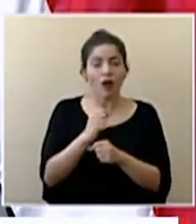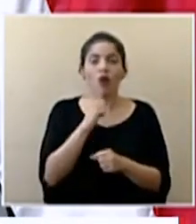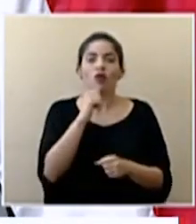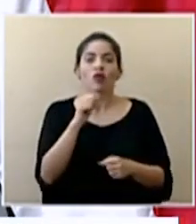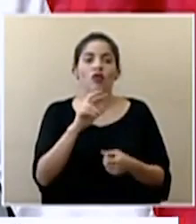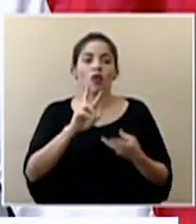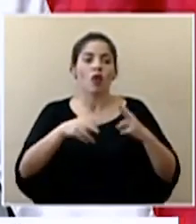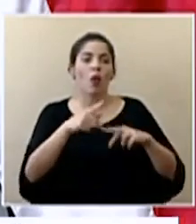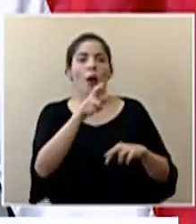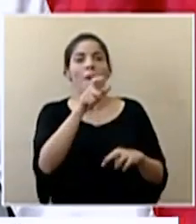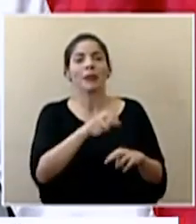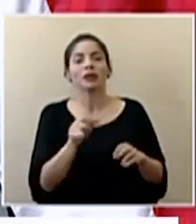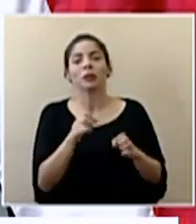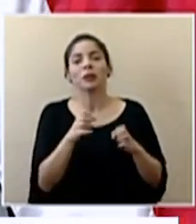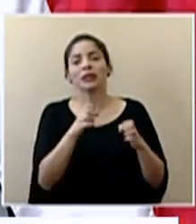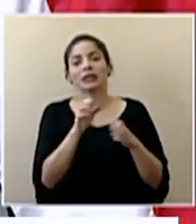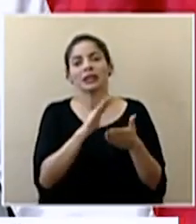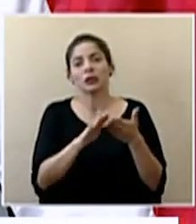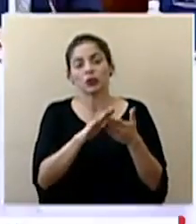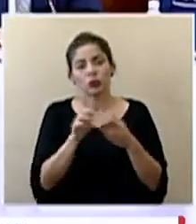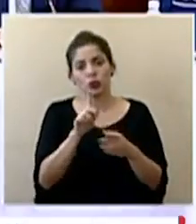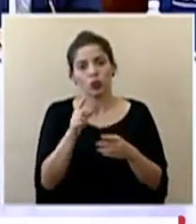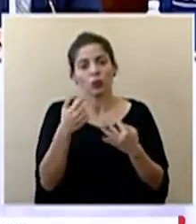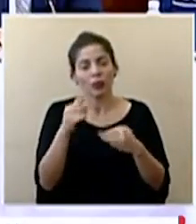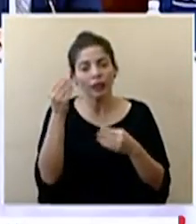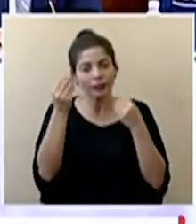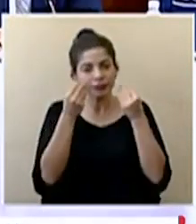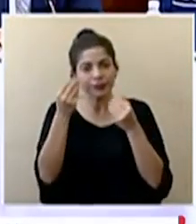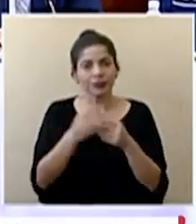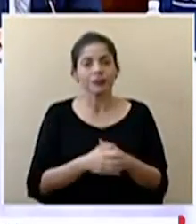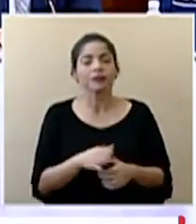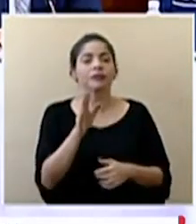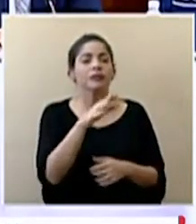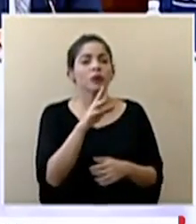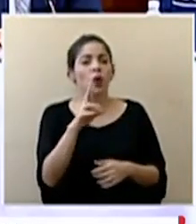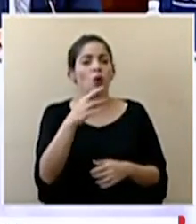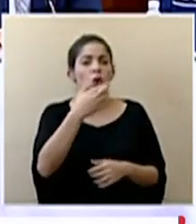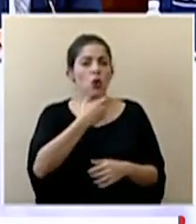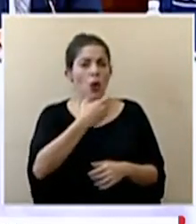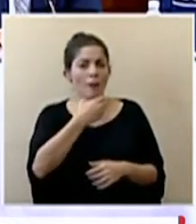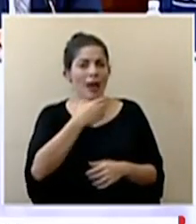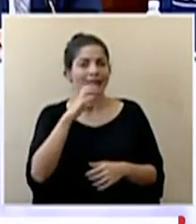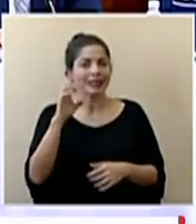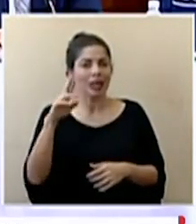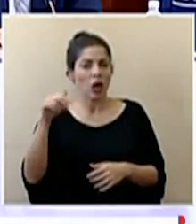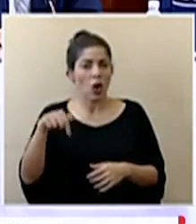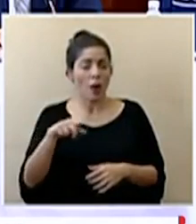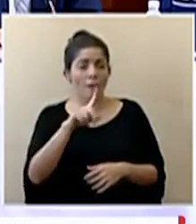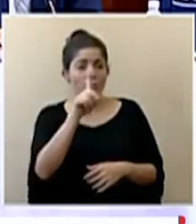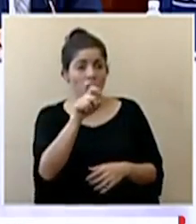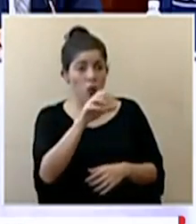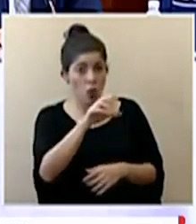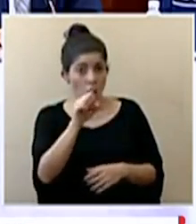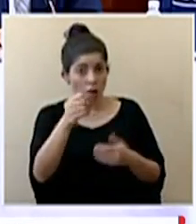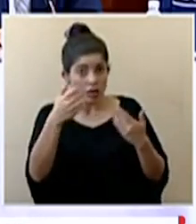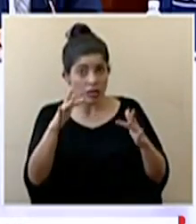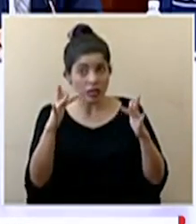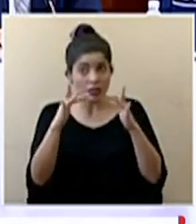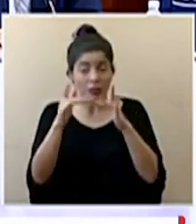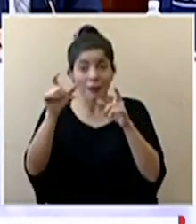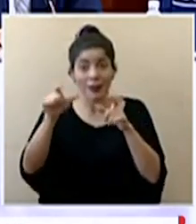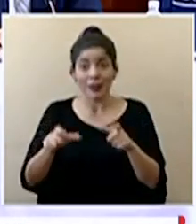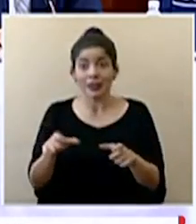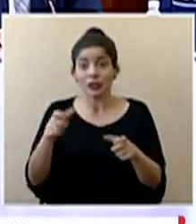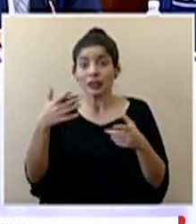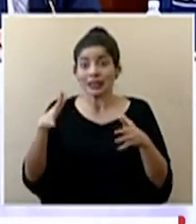utilizar esta estrategia como excusa Don Román Cerro y consulta ya la caja hizo contacto con algunos de los pacientes recuperados